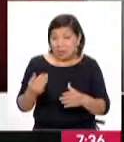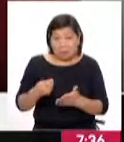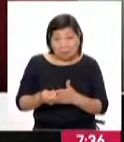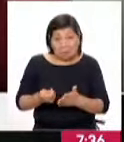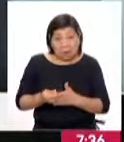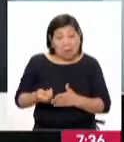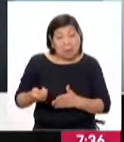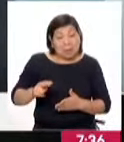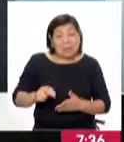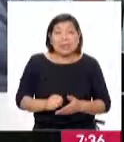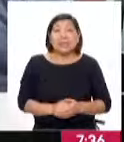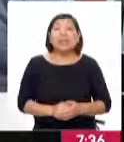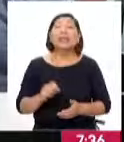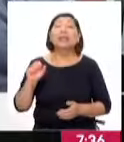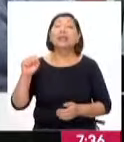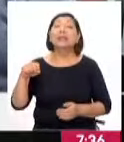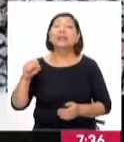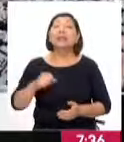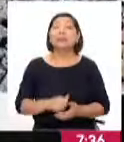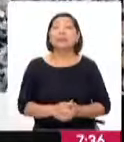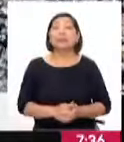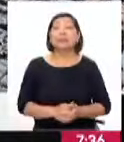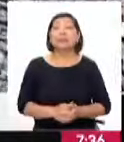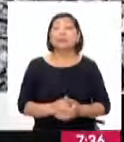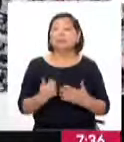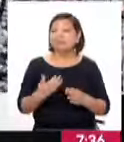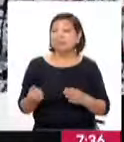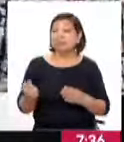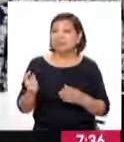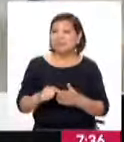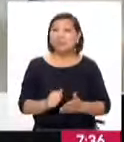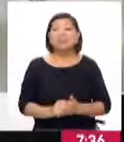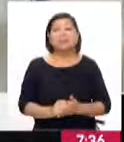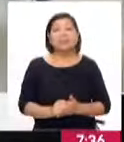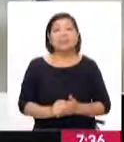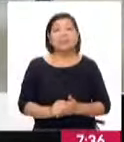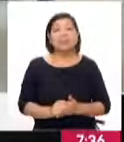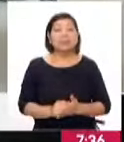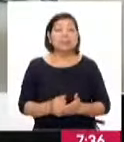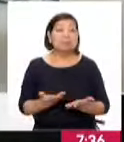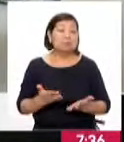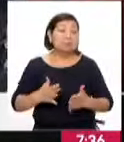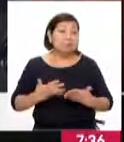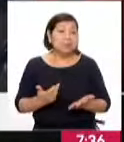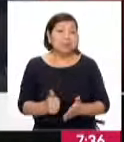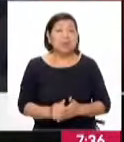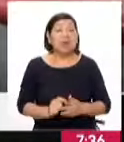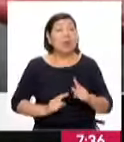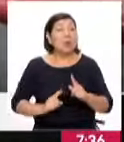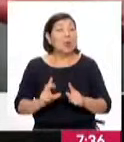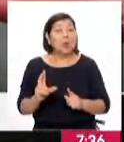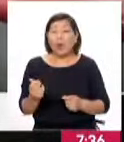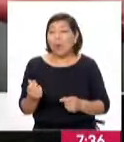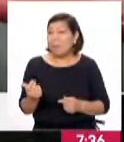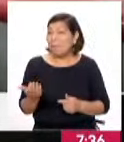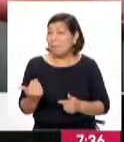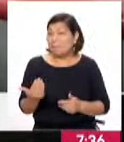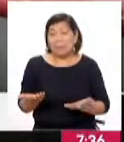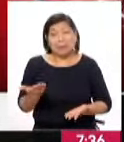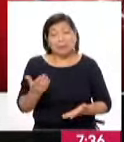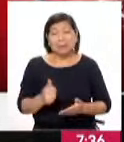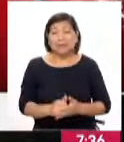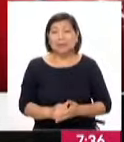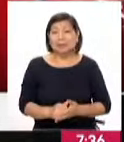incremento? Sí, efectivamente, ya se incluye ese incremento y posiblemente hay algunos que no hayan cobrado de repente